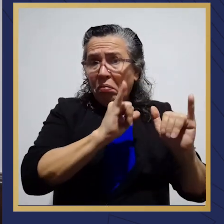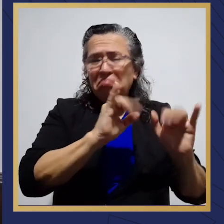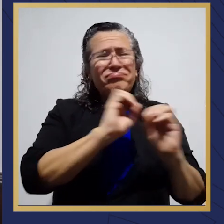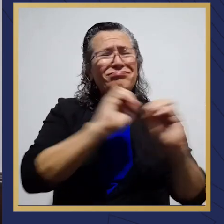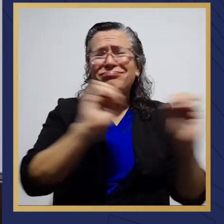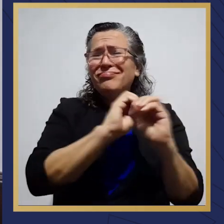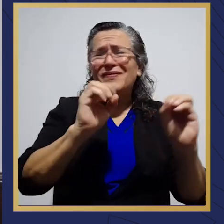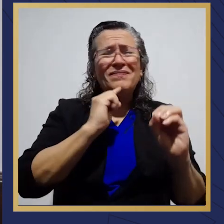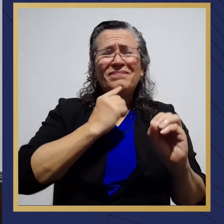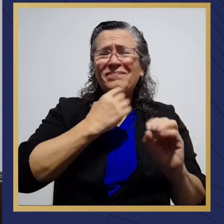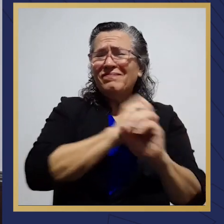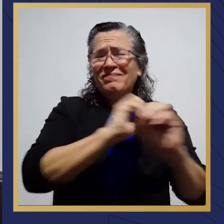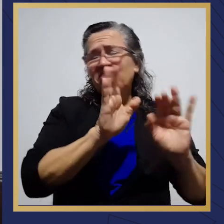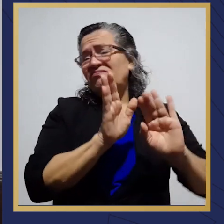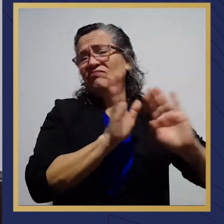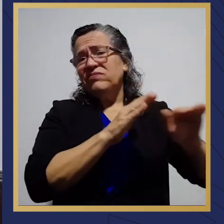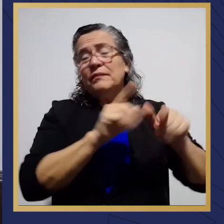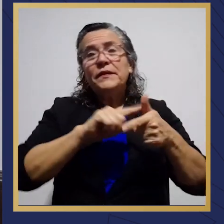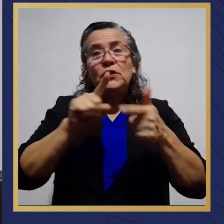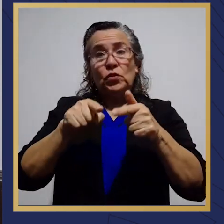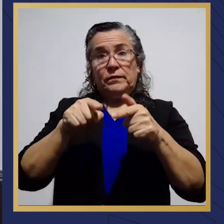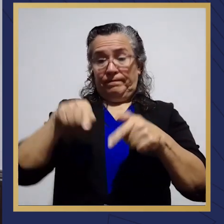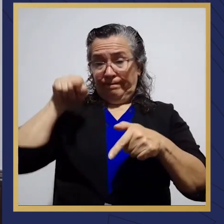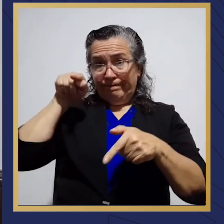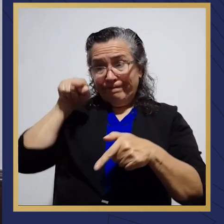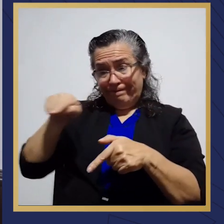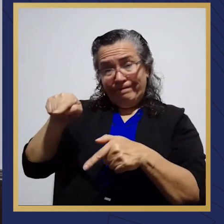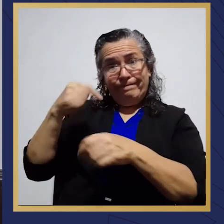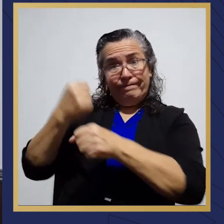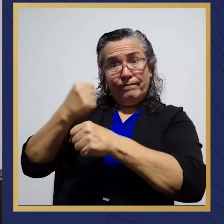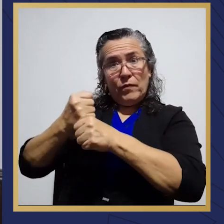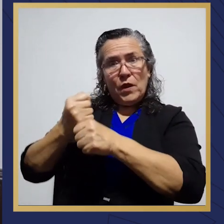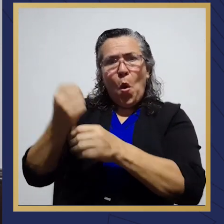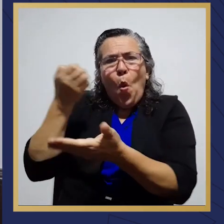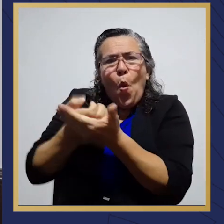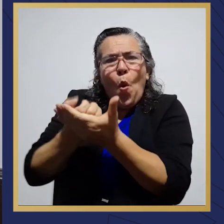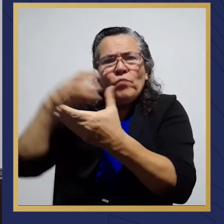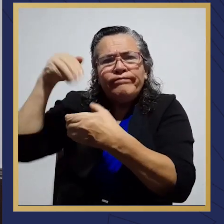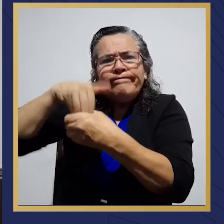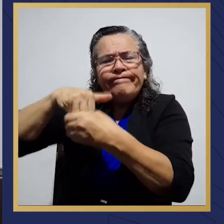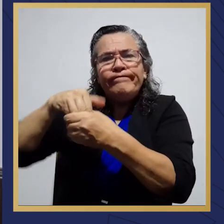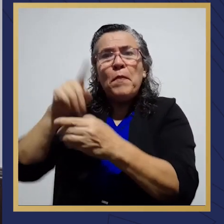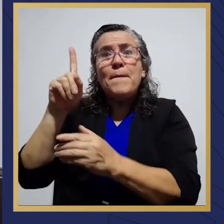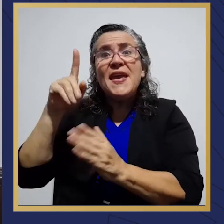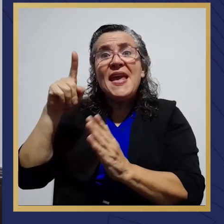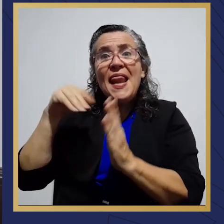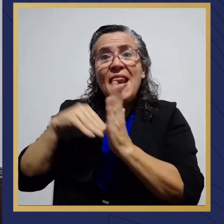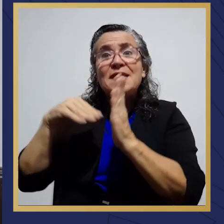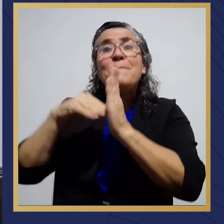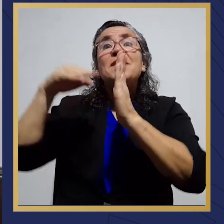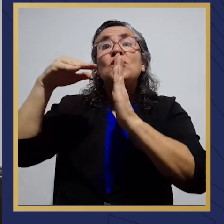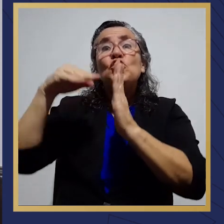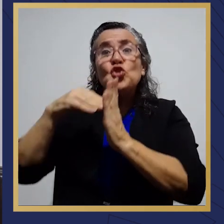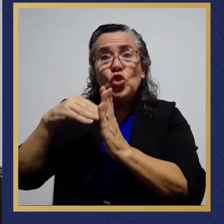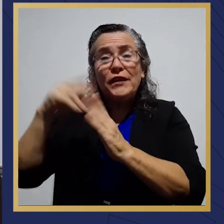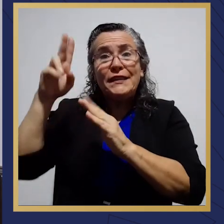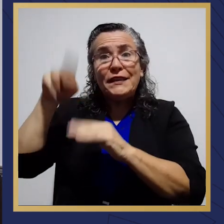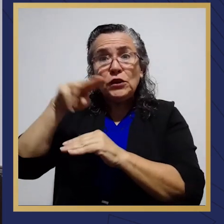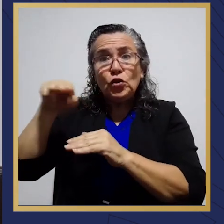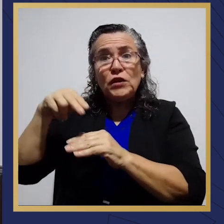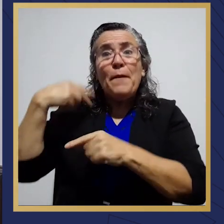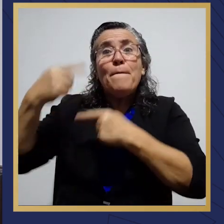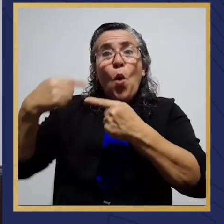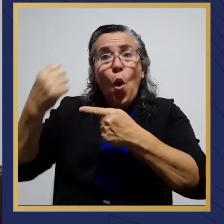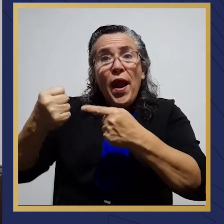serio al respecto. Es una obra que nos ahorraría miles de millones de colones cada año